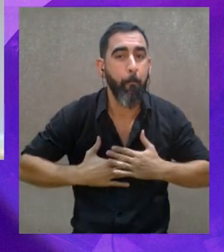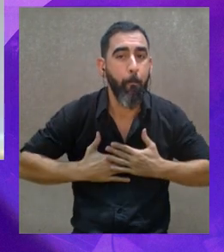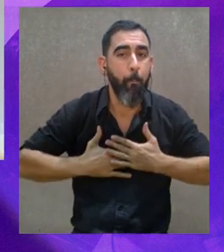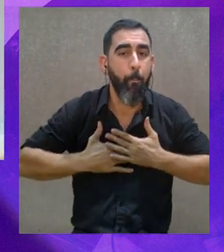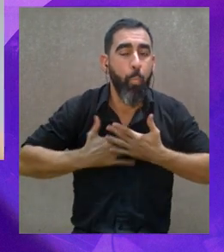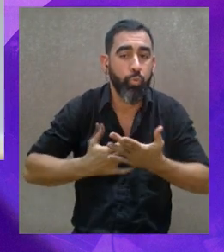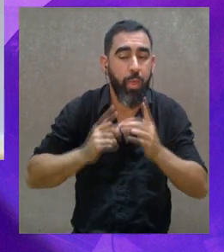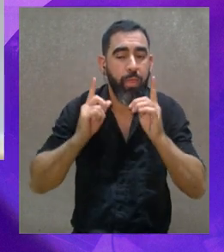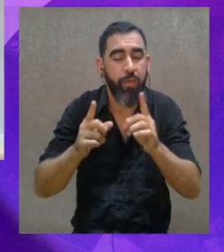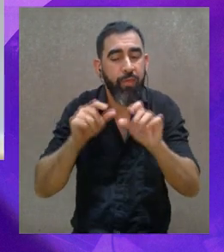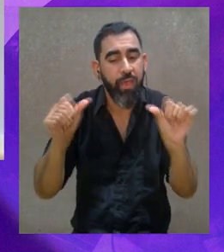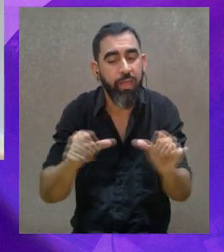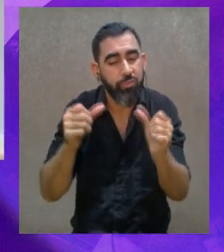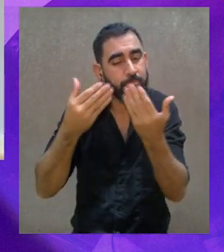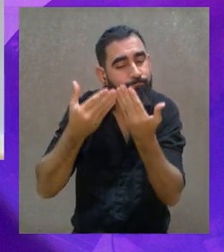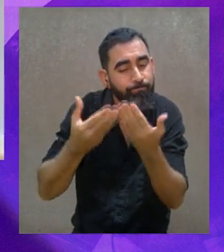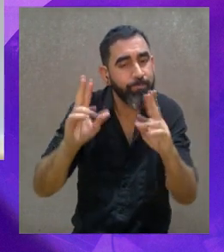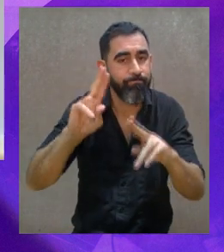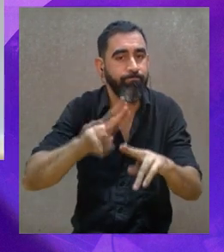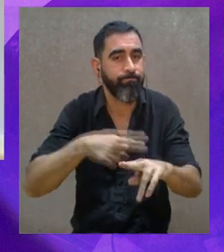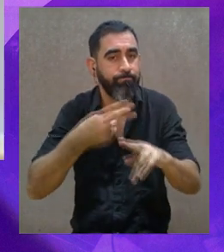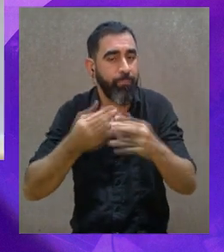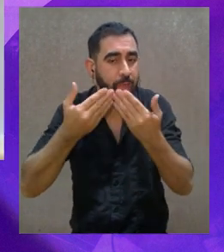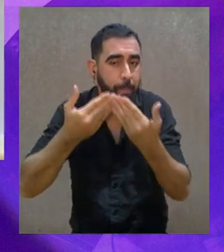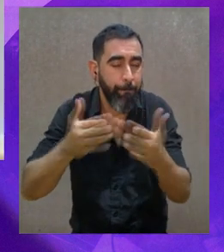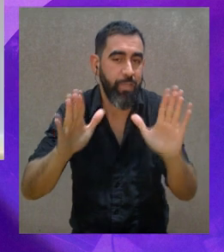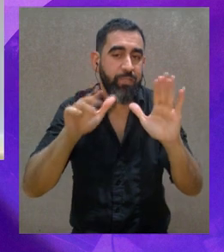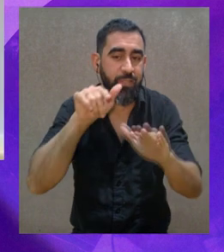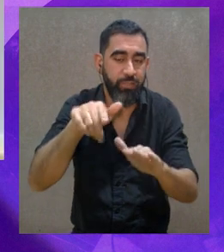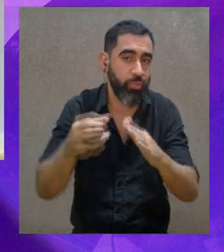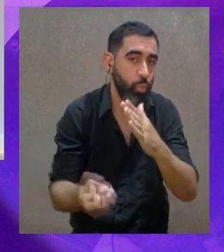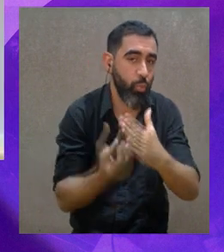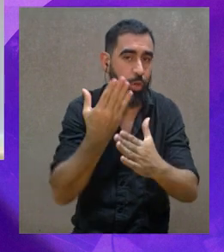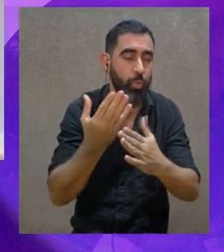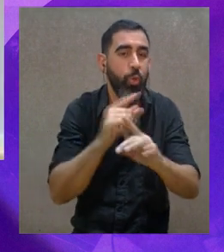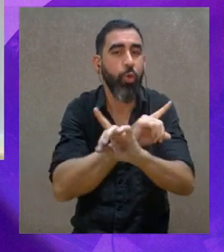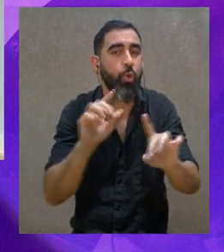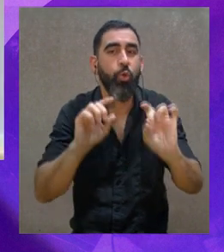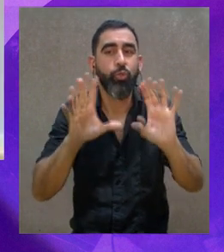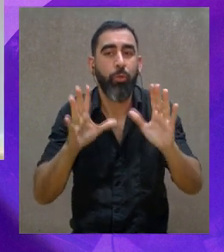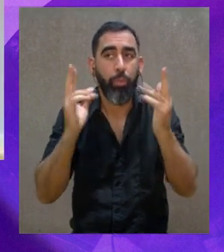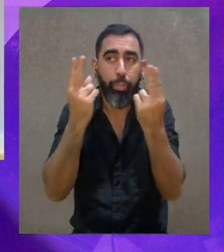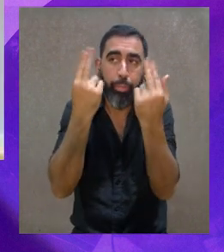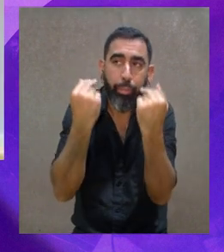educación emocional, deberíamos tocar esa puerta y abrirla y de no estar tan